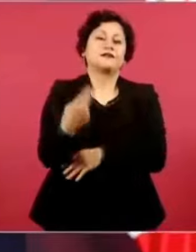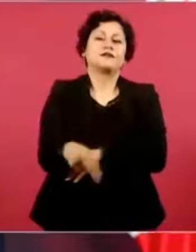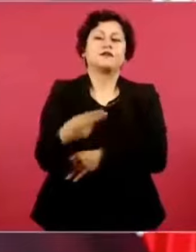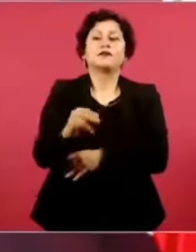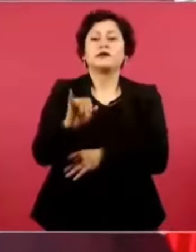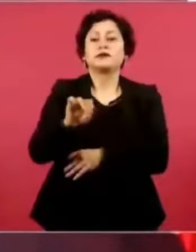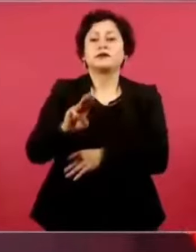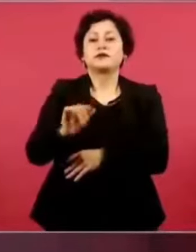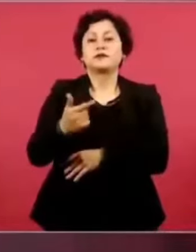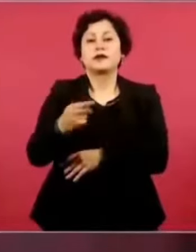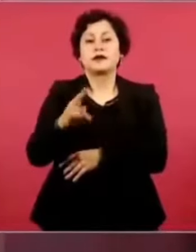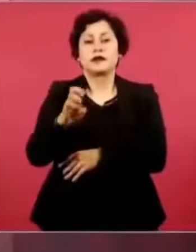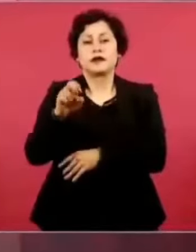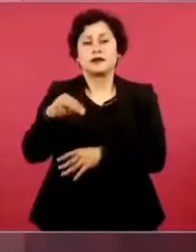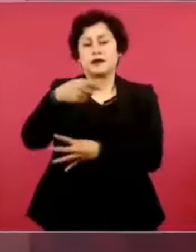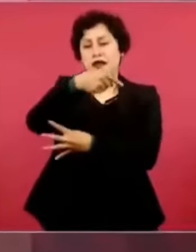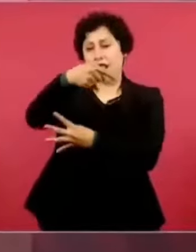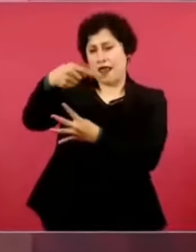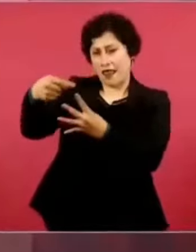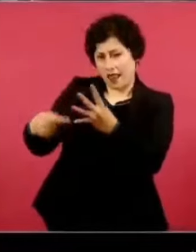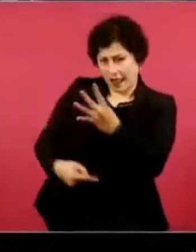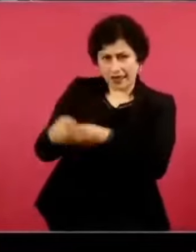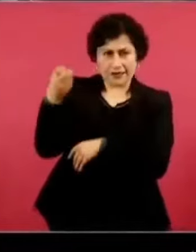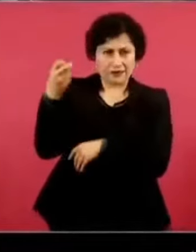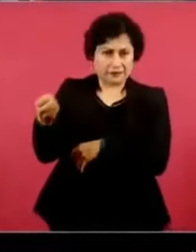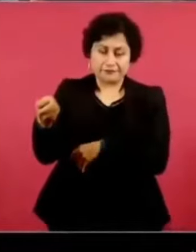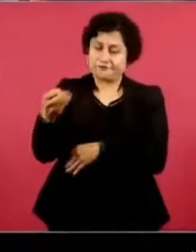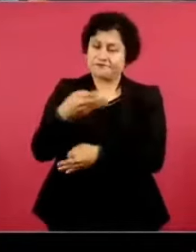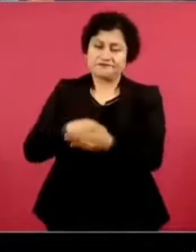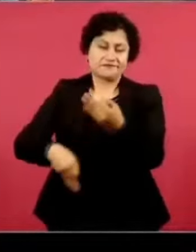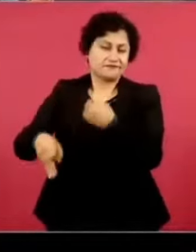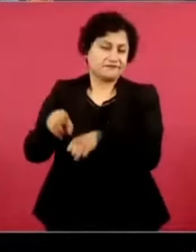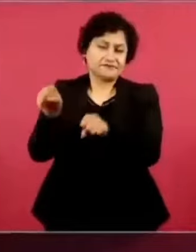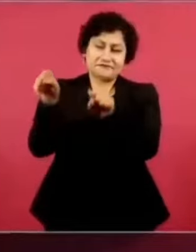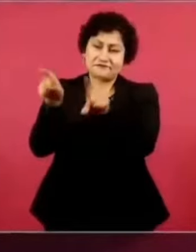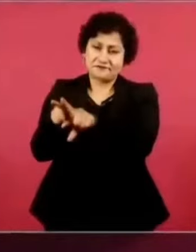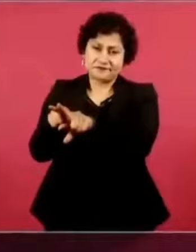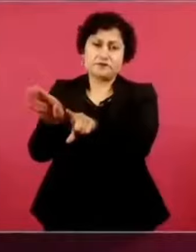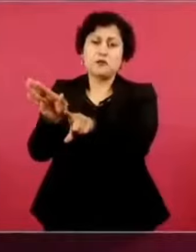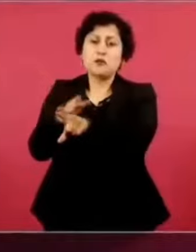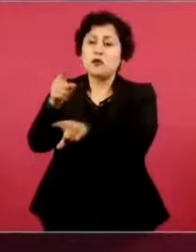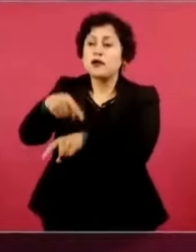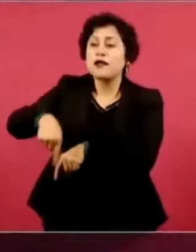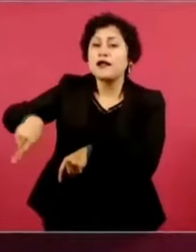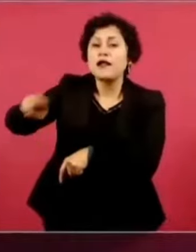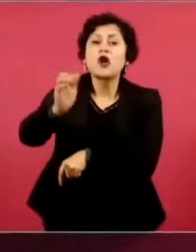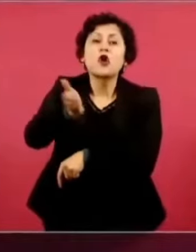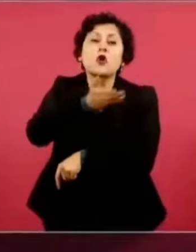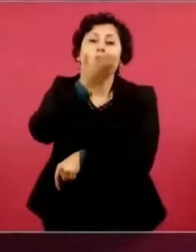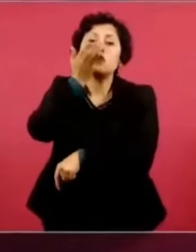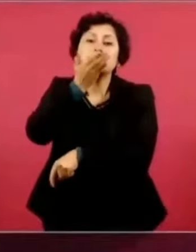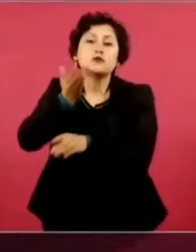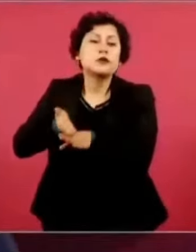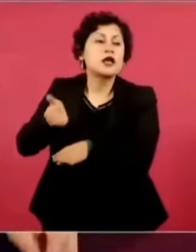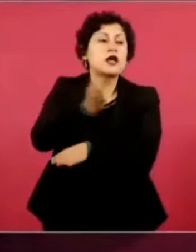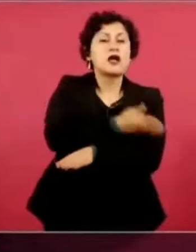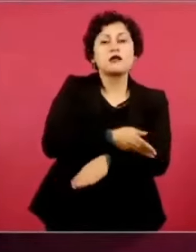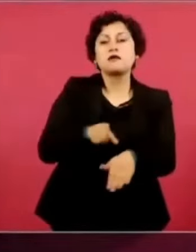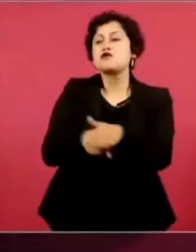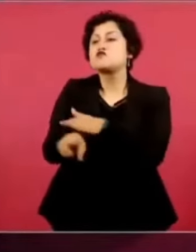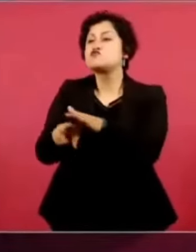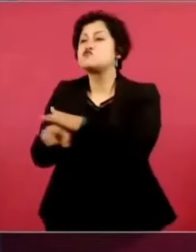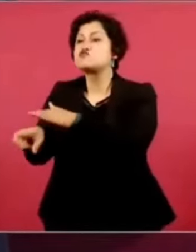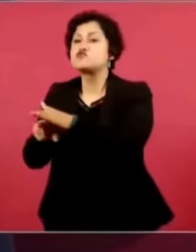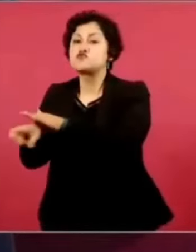todos, todos esos, porque recibían muchísimo dinero. ¿No tienes la